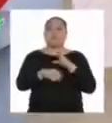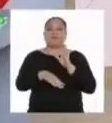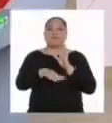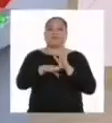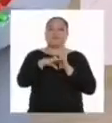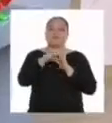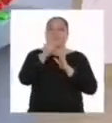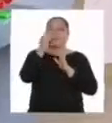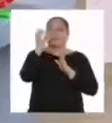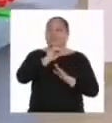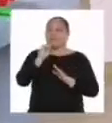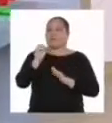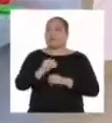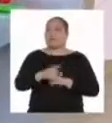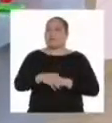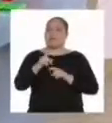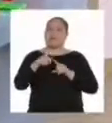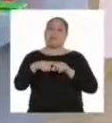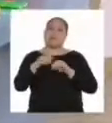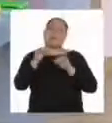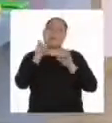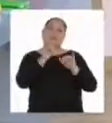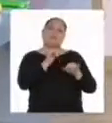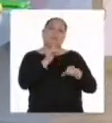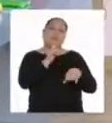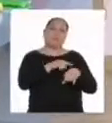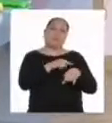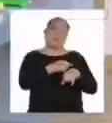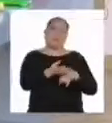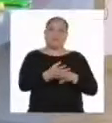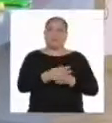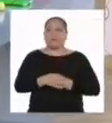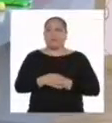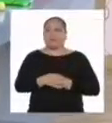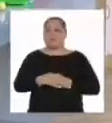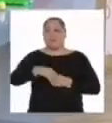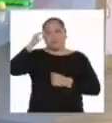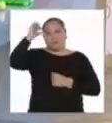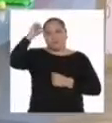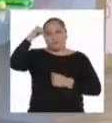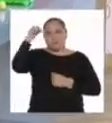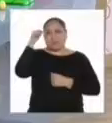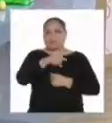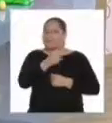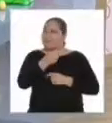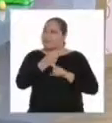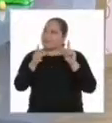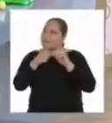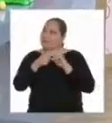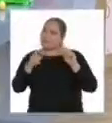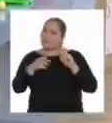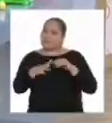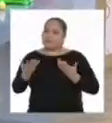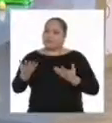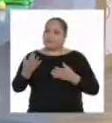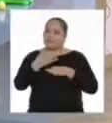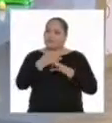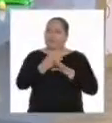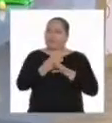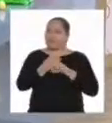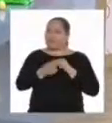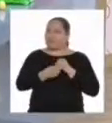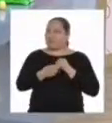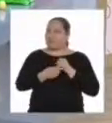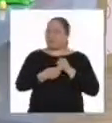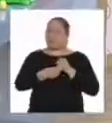algunos intereses, dependiendo del tiempo que dejemos el dinero ahí. Recuerdo que hay diferentes tipos de cuentas para ahorrar,